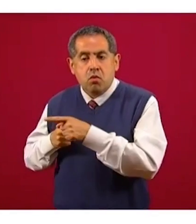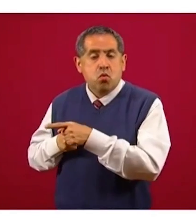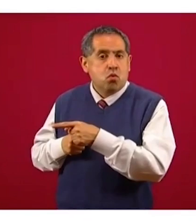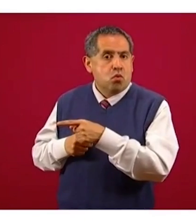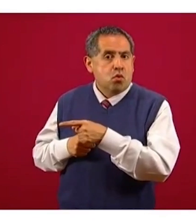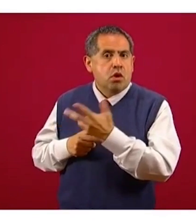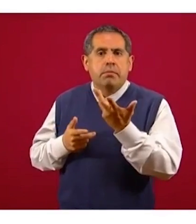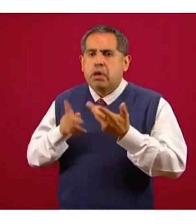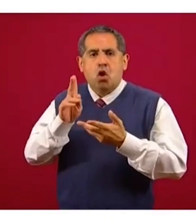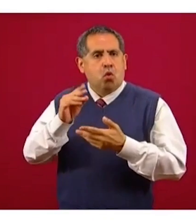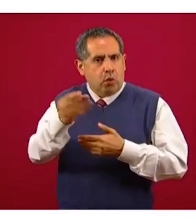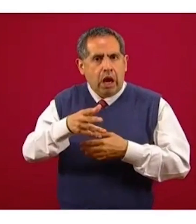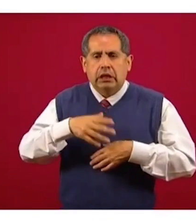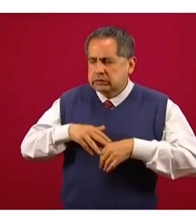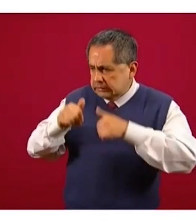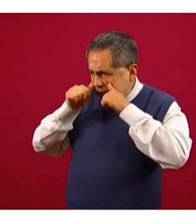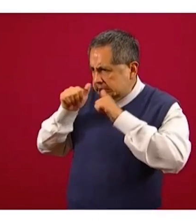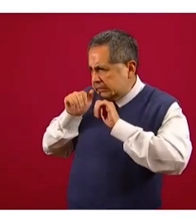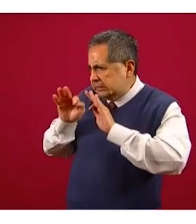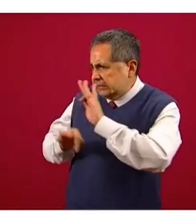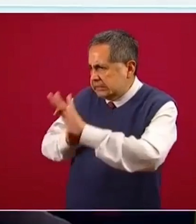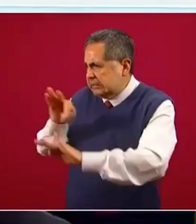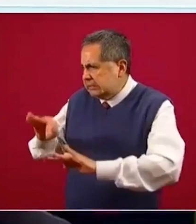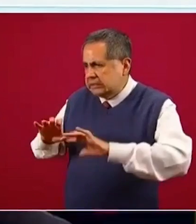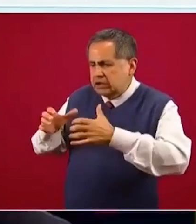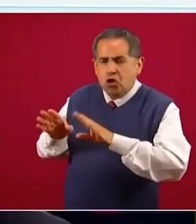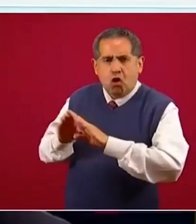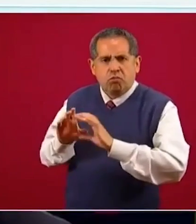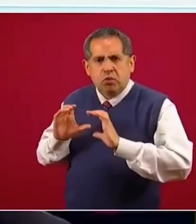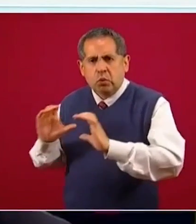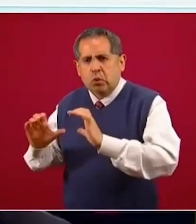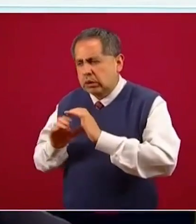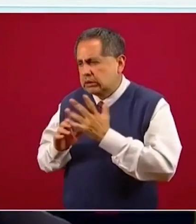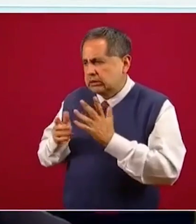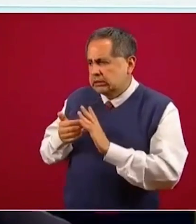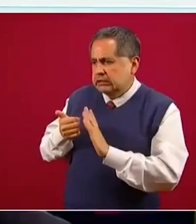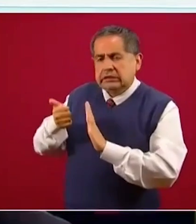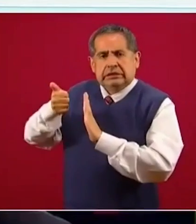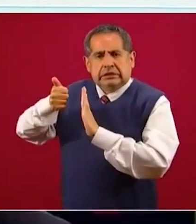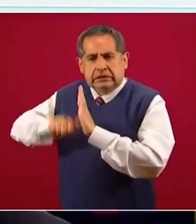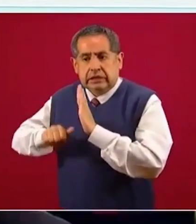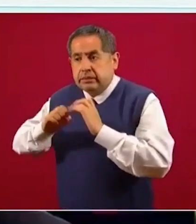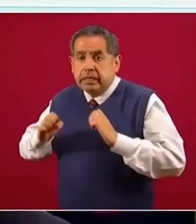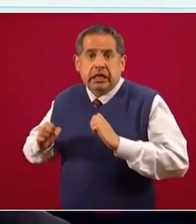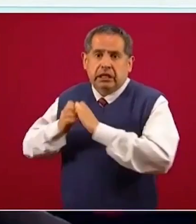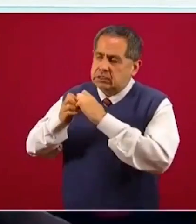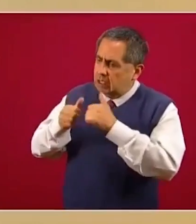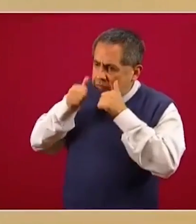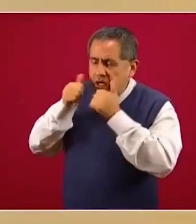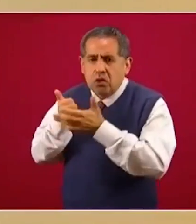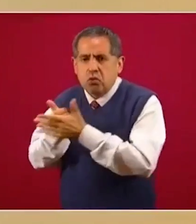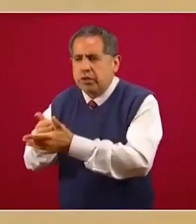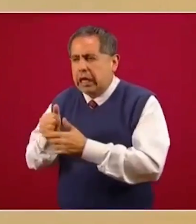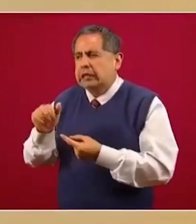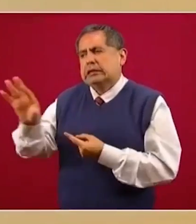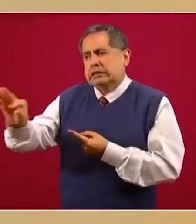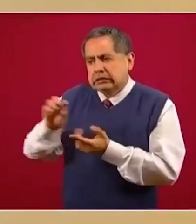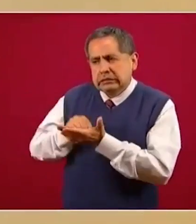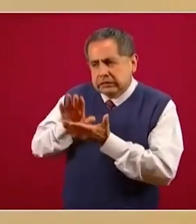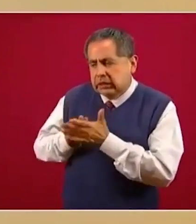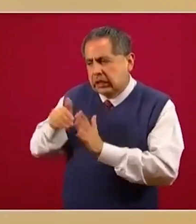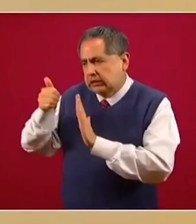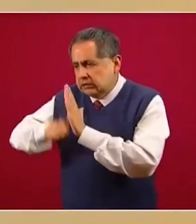embargo, seguimos atendiendo, seguimos haciendo cirugía electiva, cirugía de urgencias, atención de pacientes